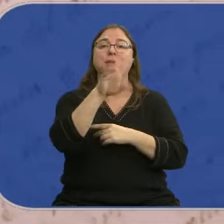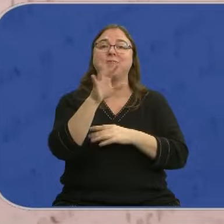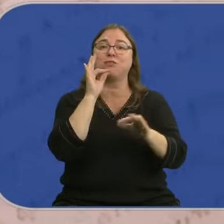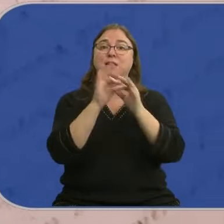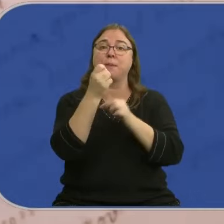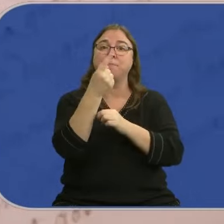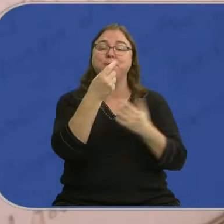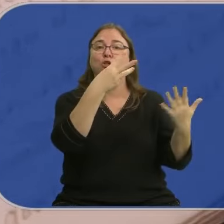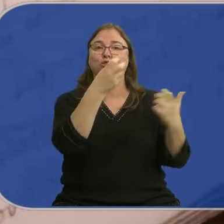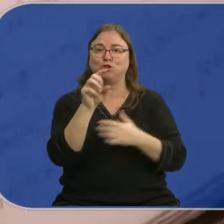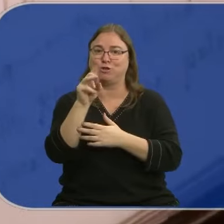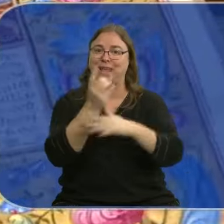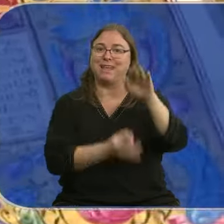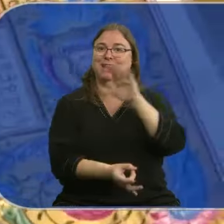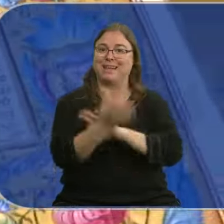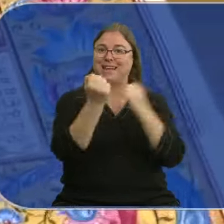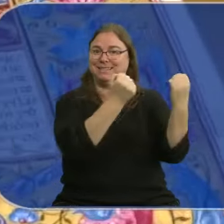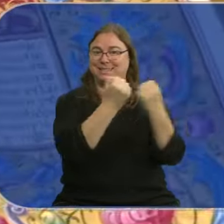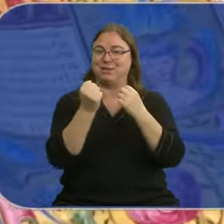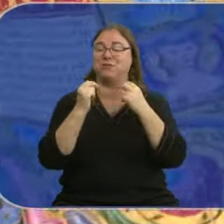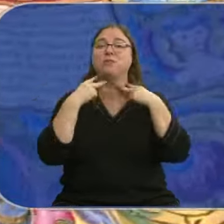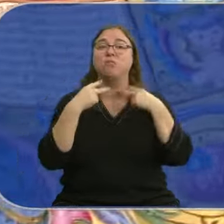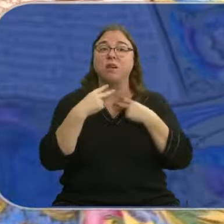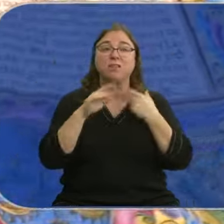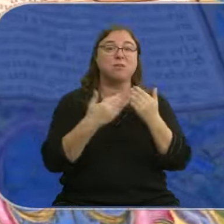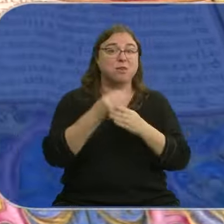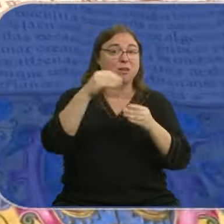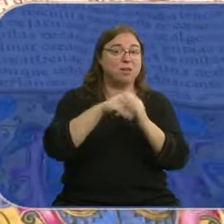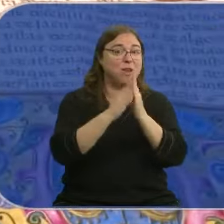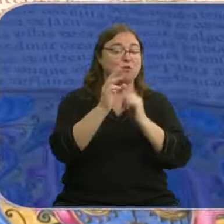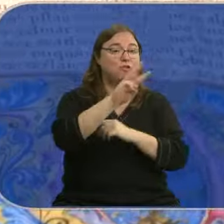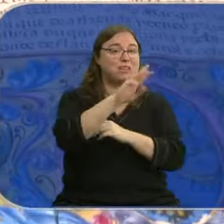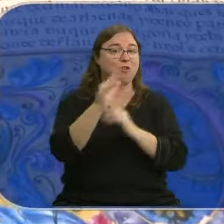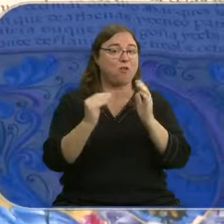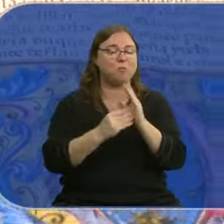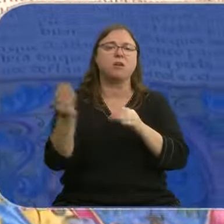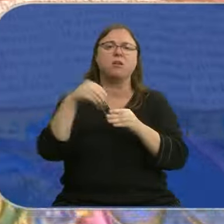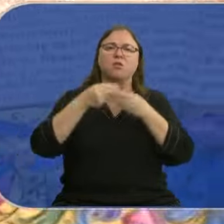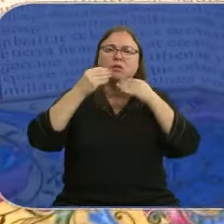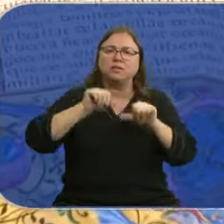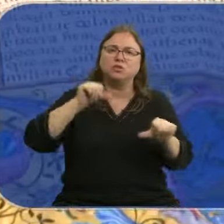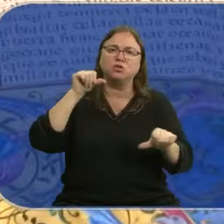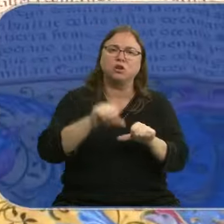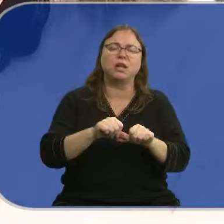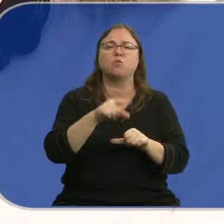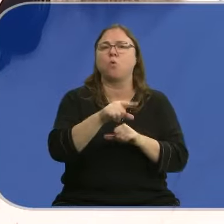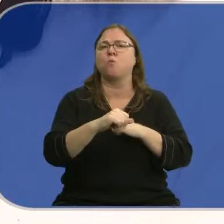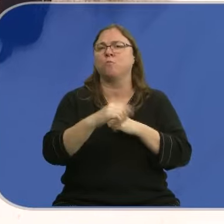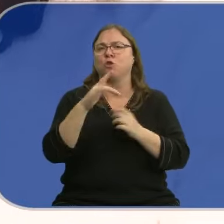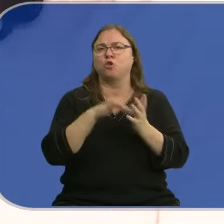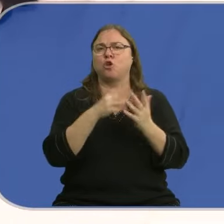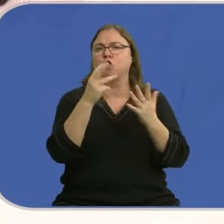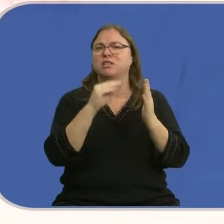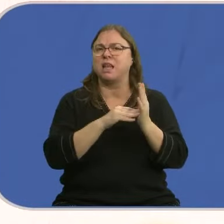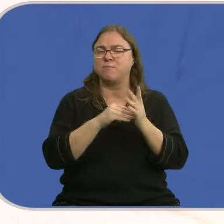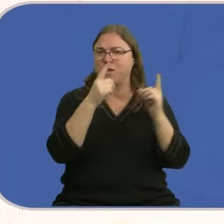septiembre de 1813 se crea en la institución. Pero entre sus 35.000 volúmenes podemos consultar los fondos históricos del Consulado del Mar, 80